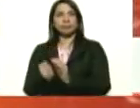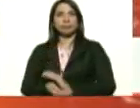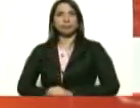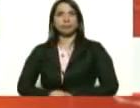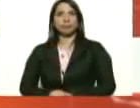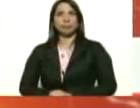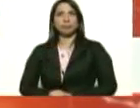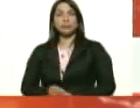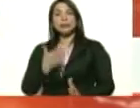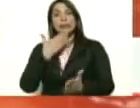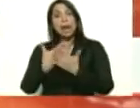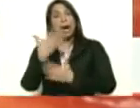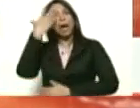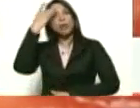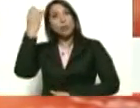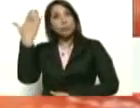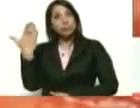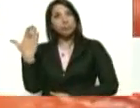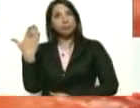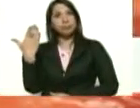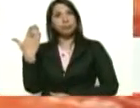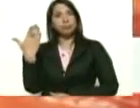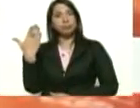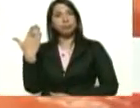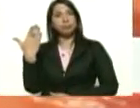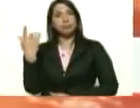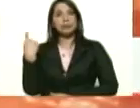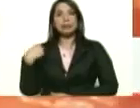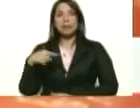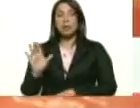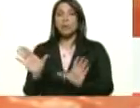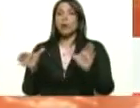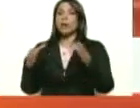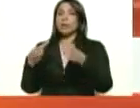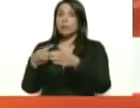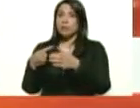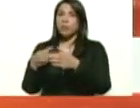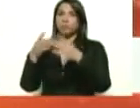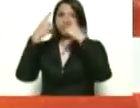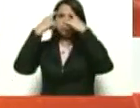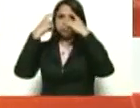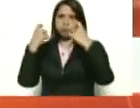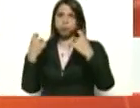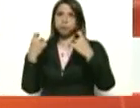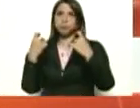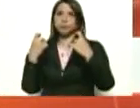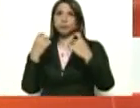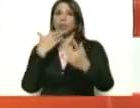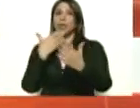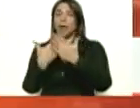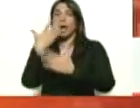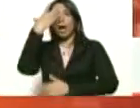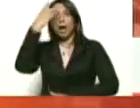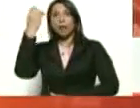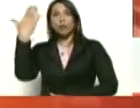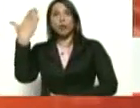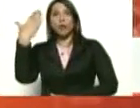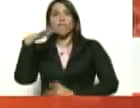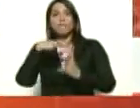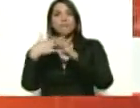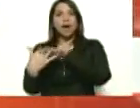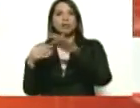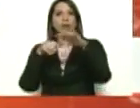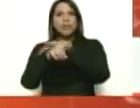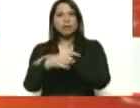Bueno, gracias a Dios tenemos un equipo competente. Gracias a Dios Barrio Adentro está